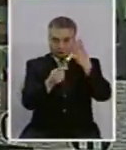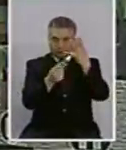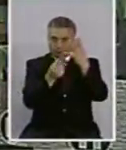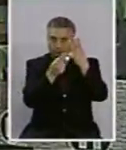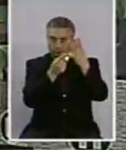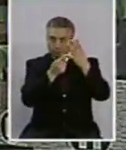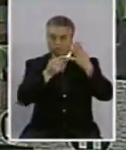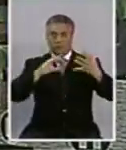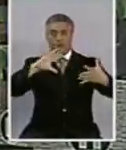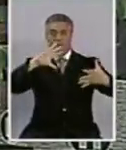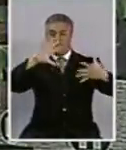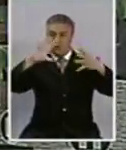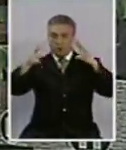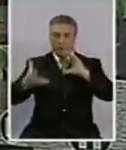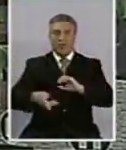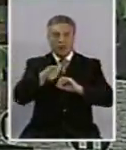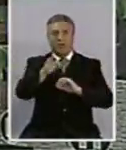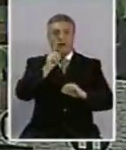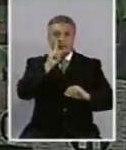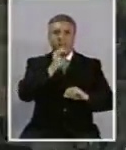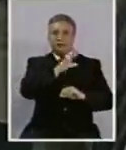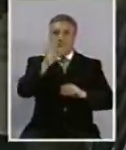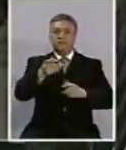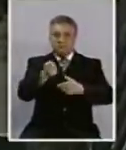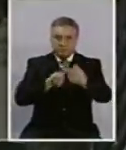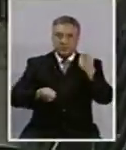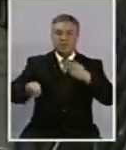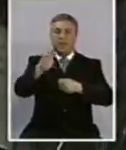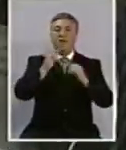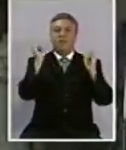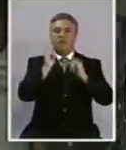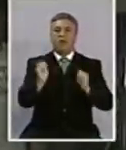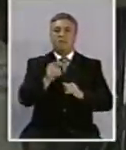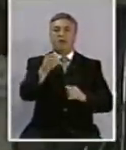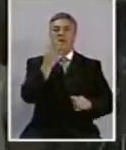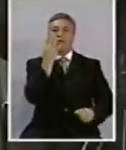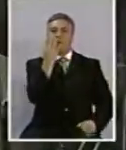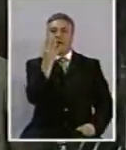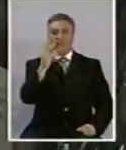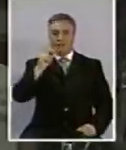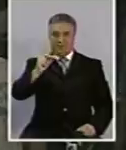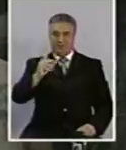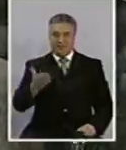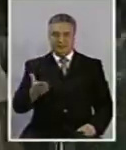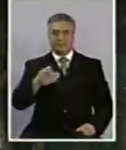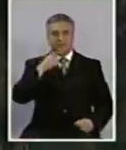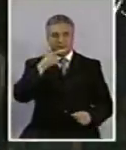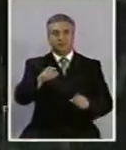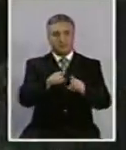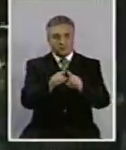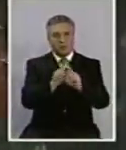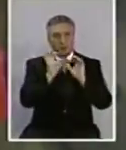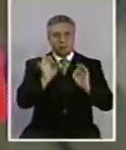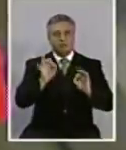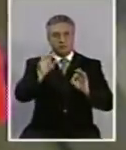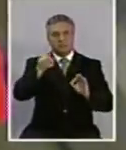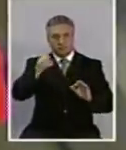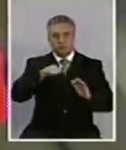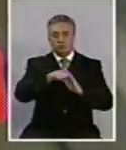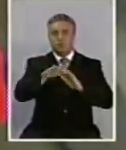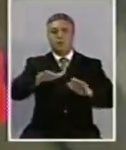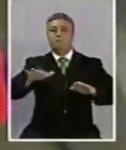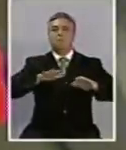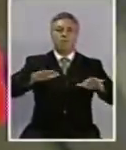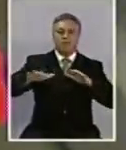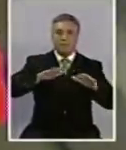territorios a nivel mundial, que van a comercializar este formato de salas 4D. Aparte, obviamente, la parte, es decir, de lo que es la parte del